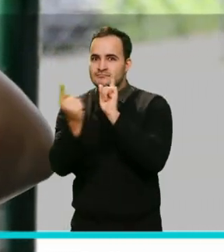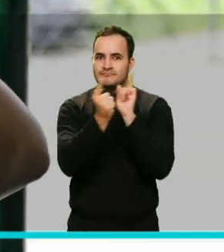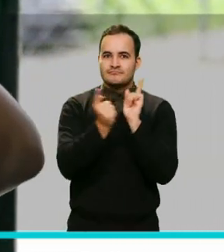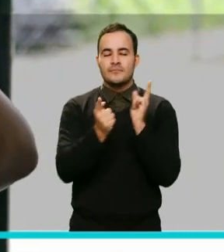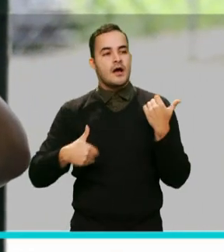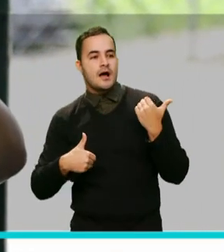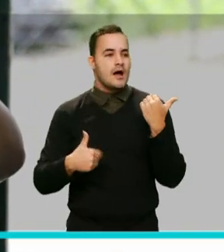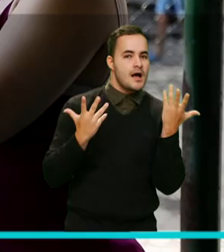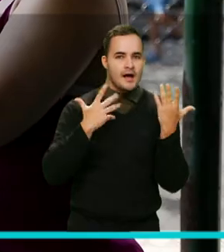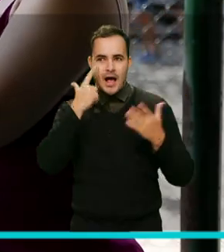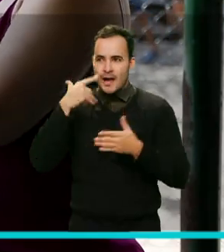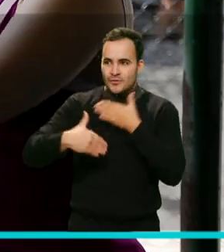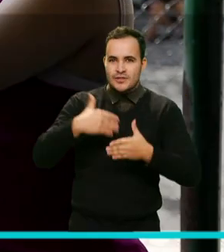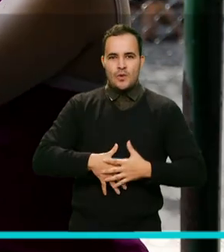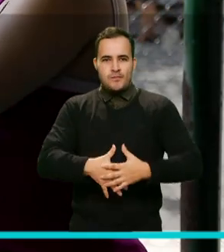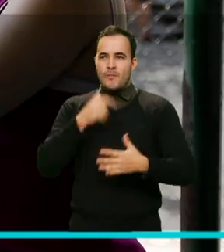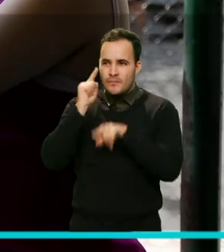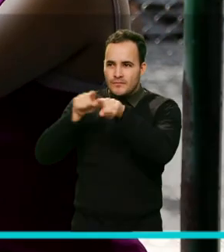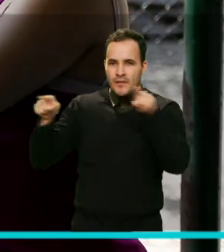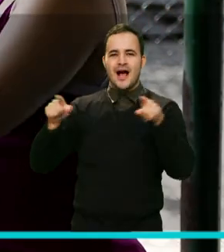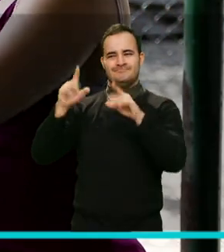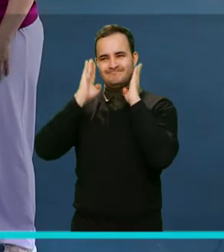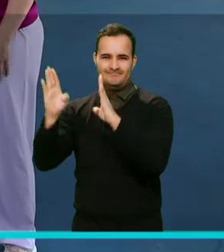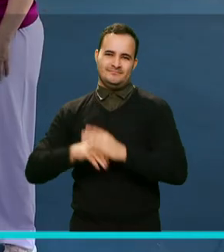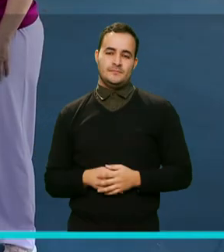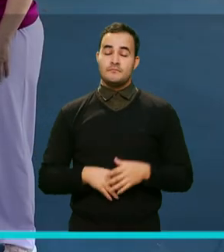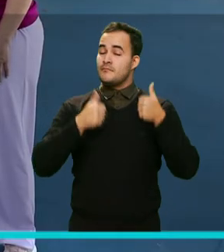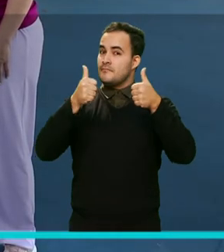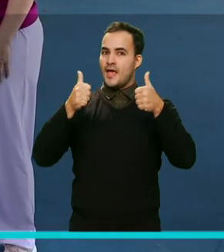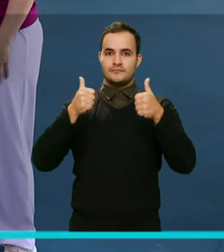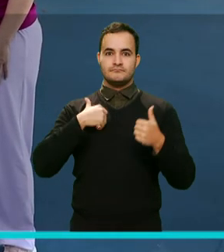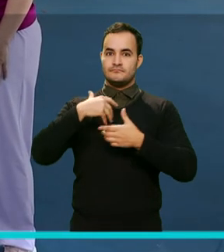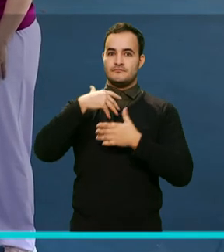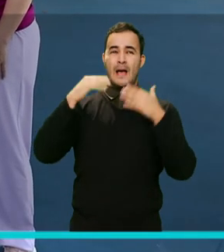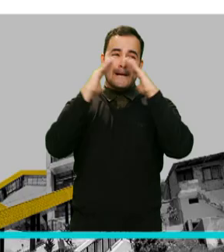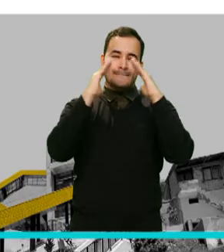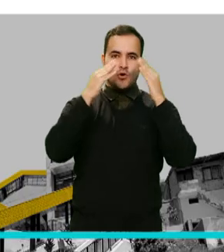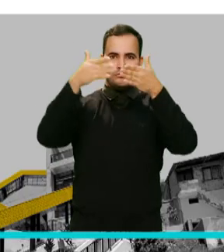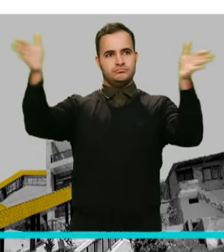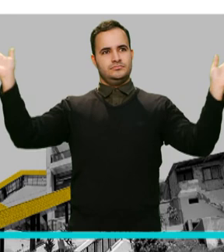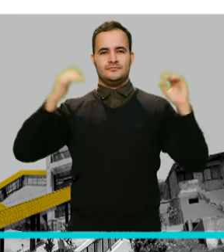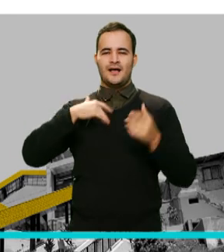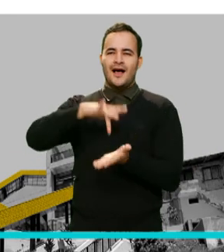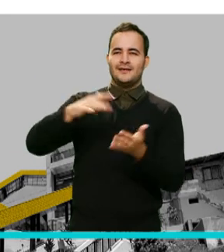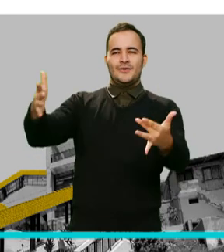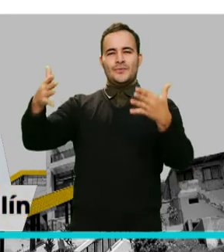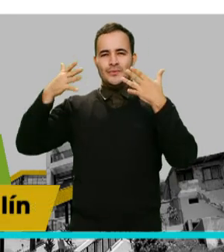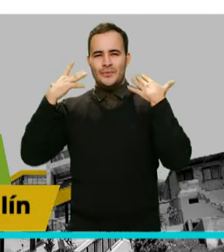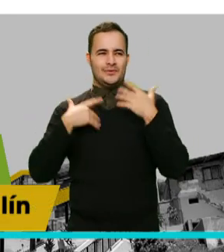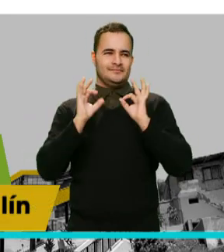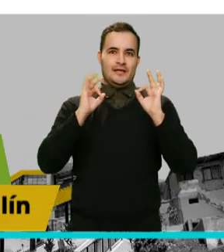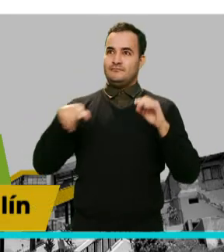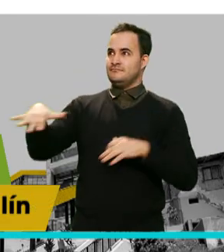un trabajo mucho más específico. Muy rico poder tener esos espacios al aire libre, vientecito, una sede que es tan